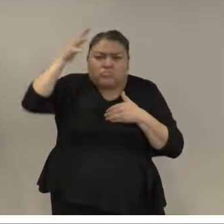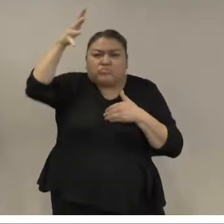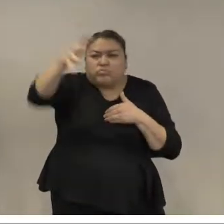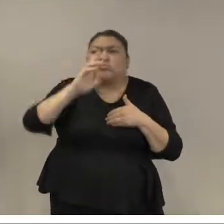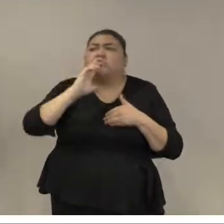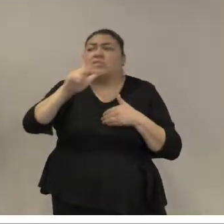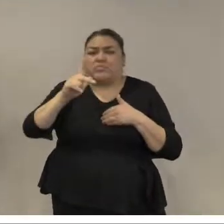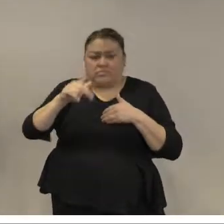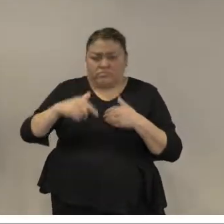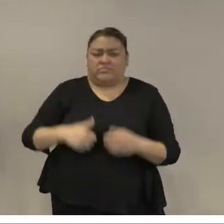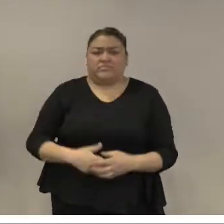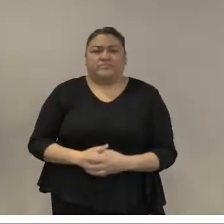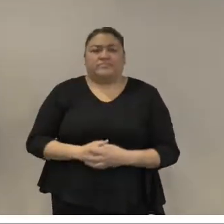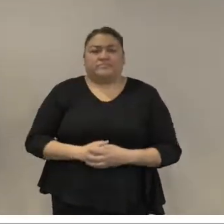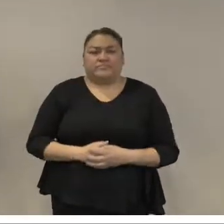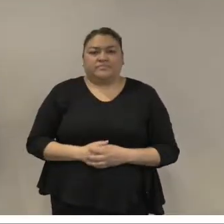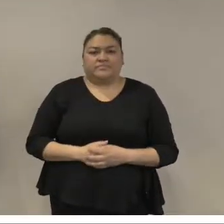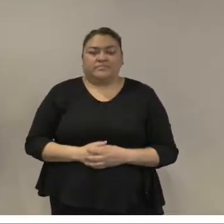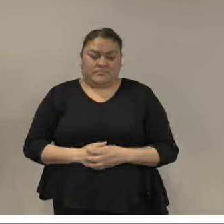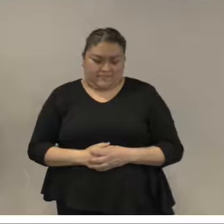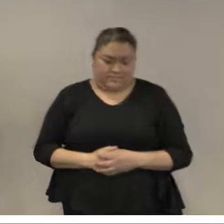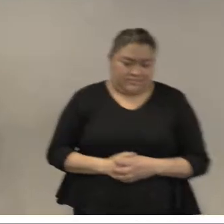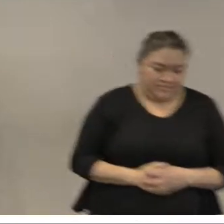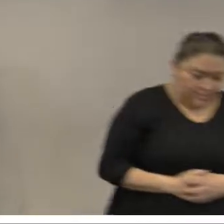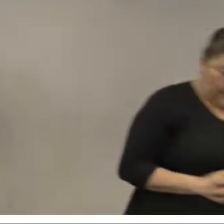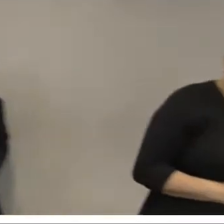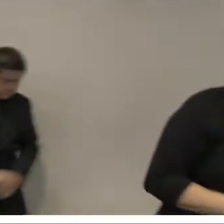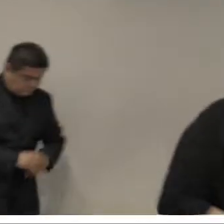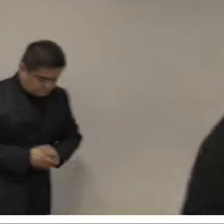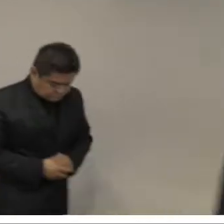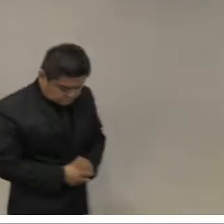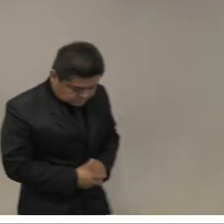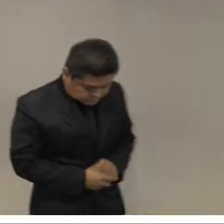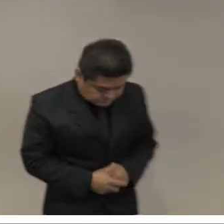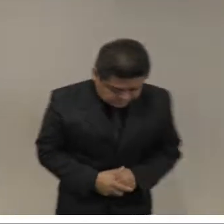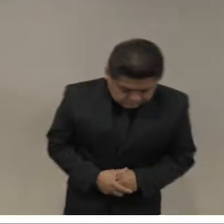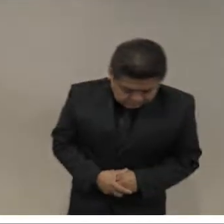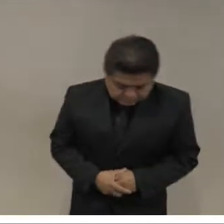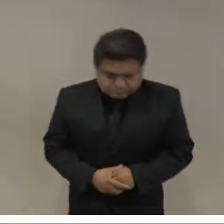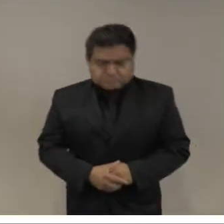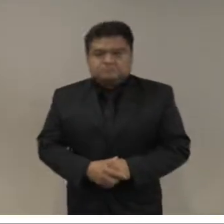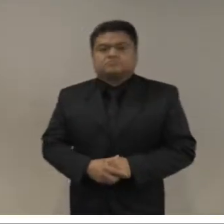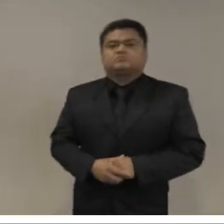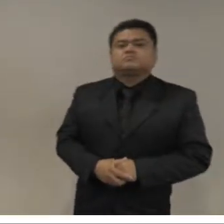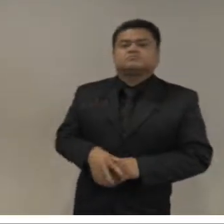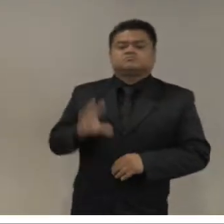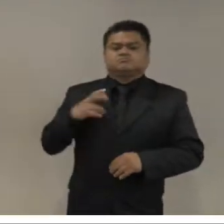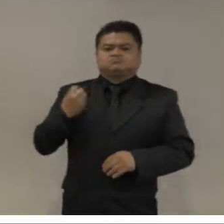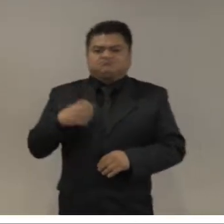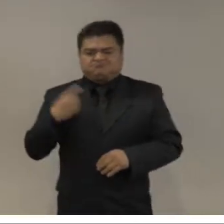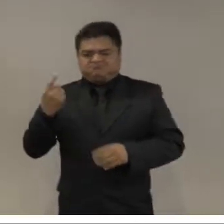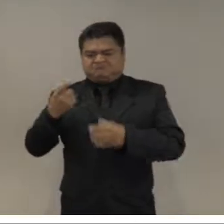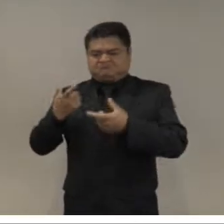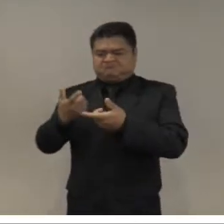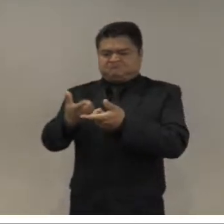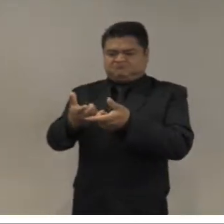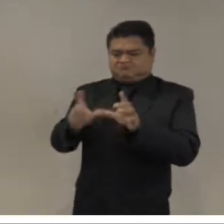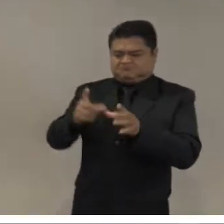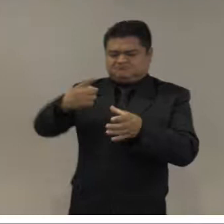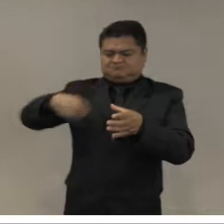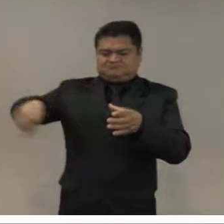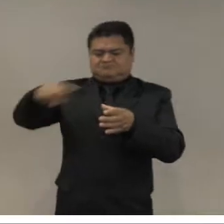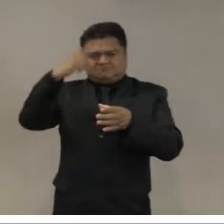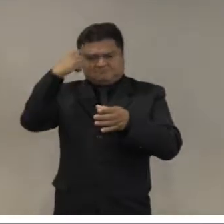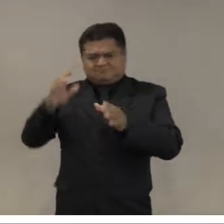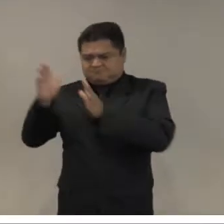enormes es como el principio del interés compuesto si el esfuerzo para construir un sector de seguridad se incrementa